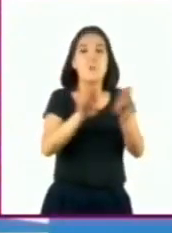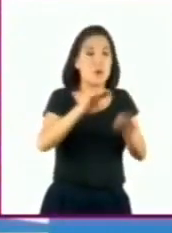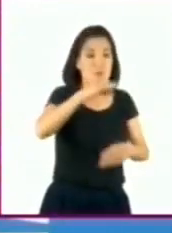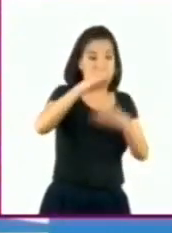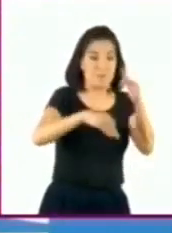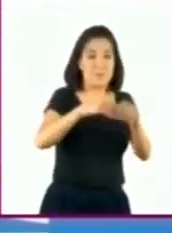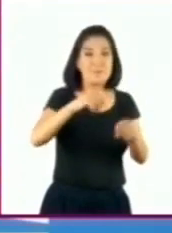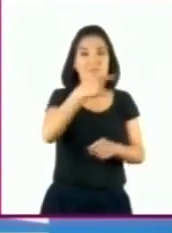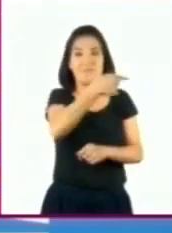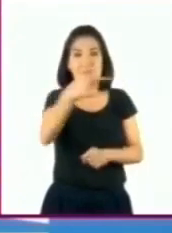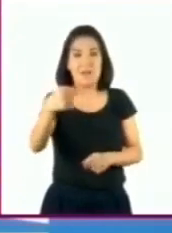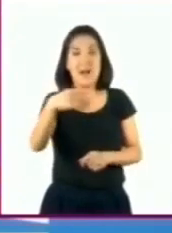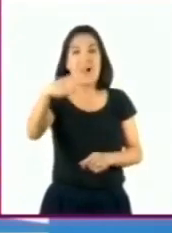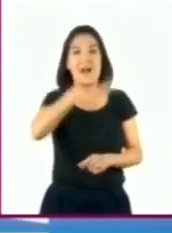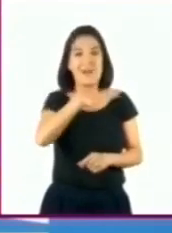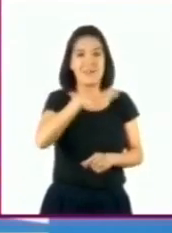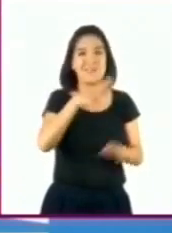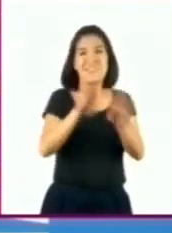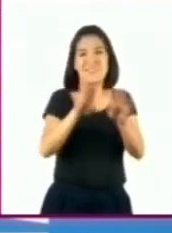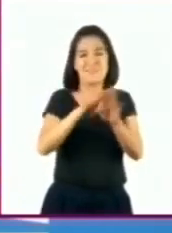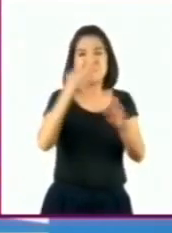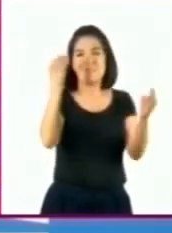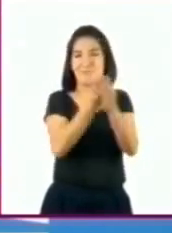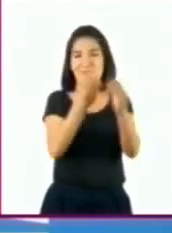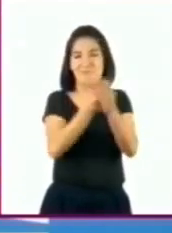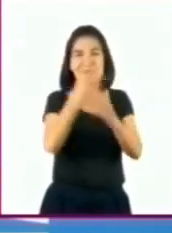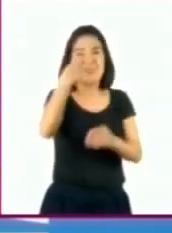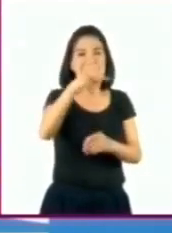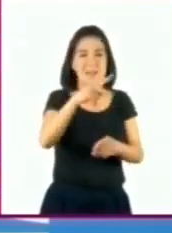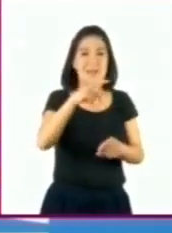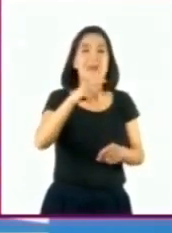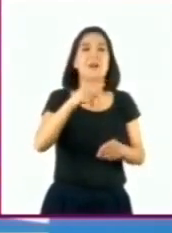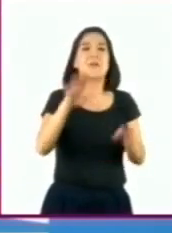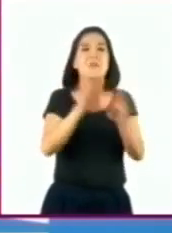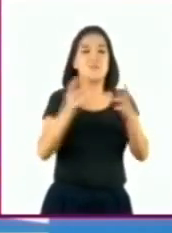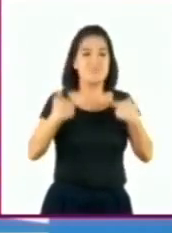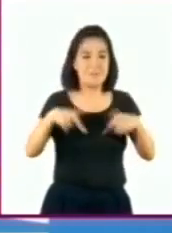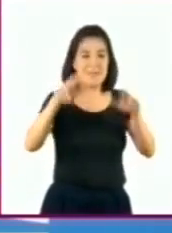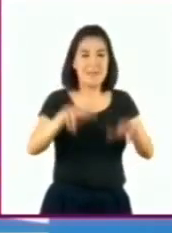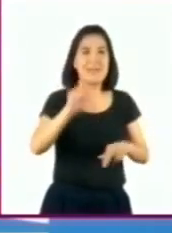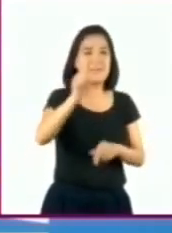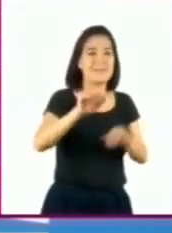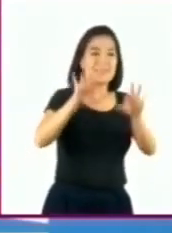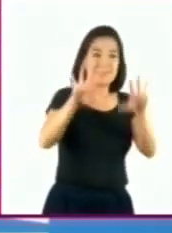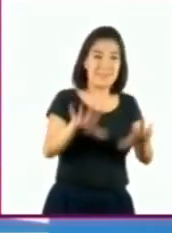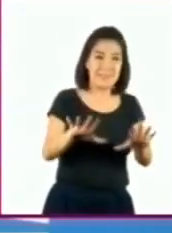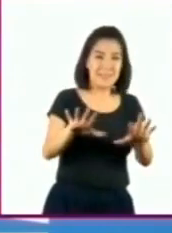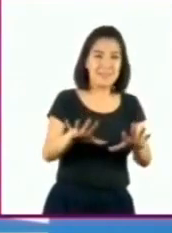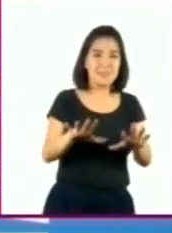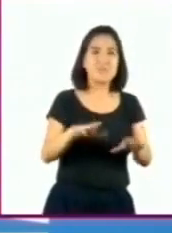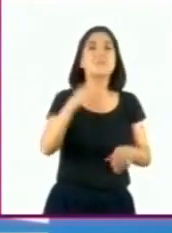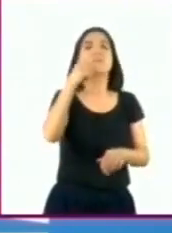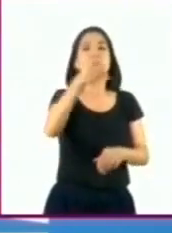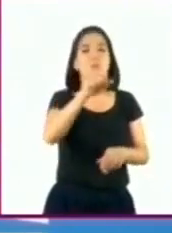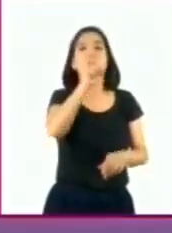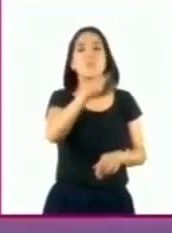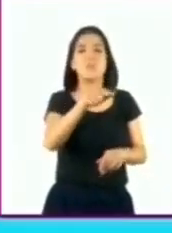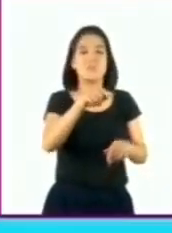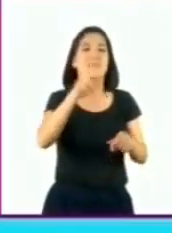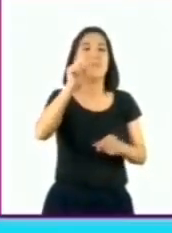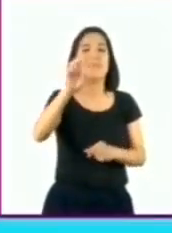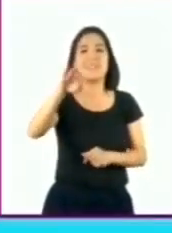fracciones que tienen un denominador representado con una potencia de 10 son una fracción decimal.